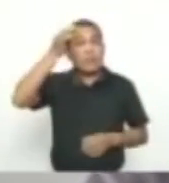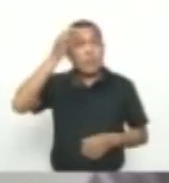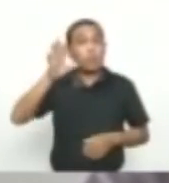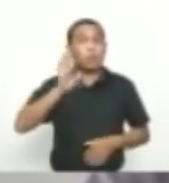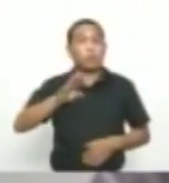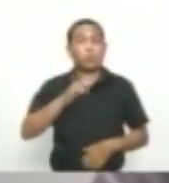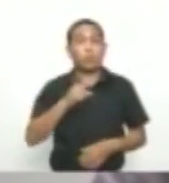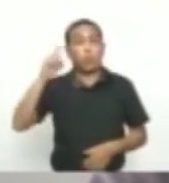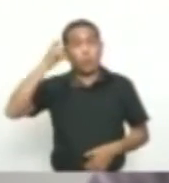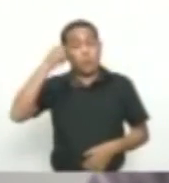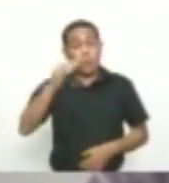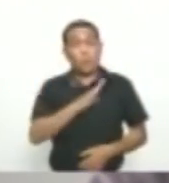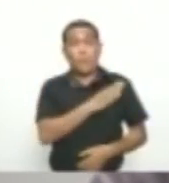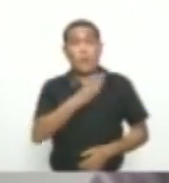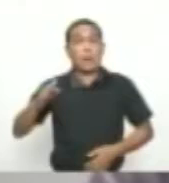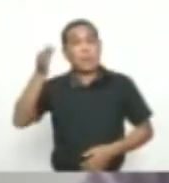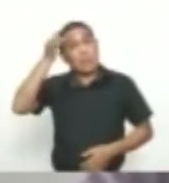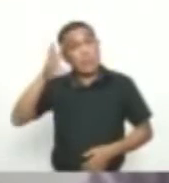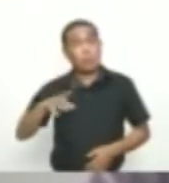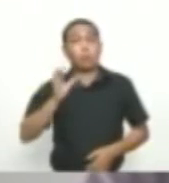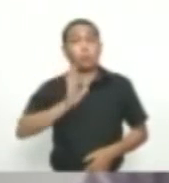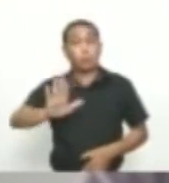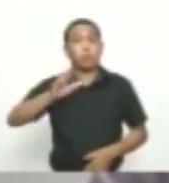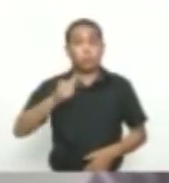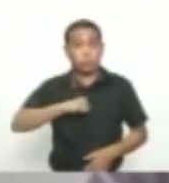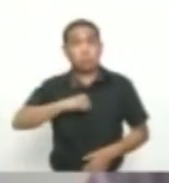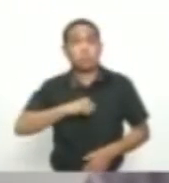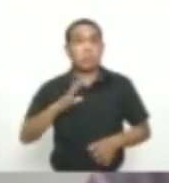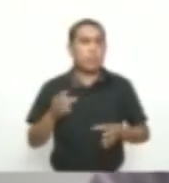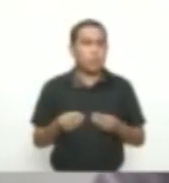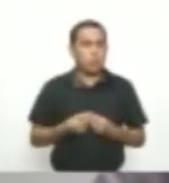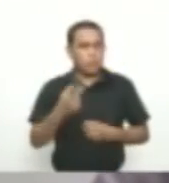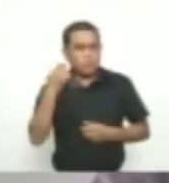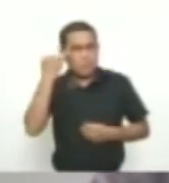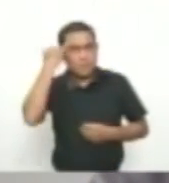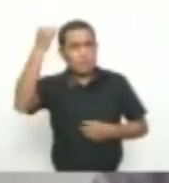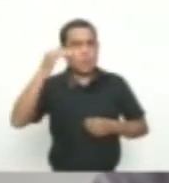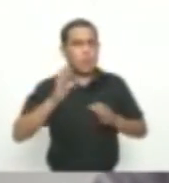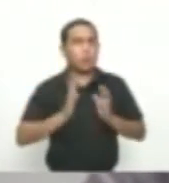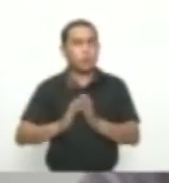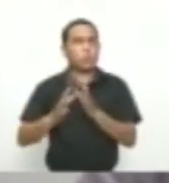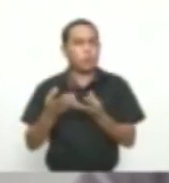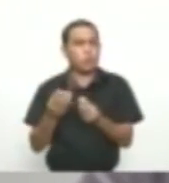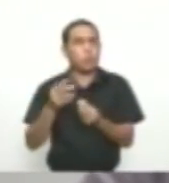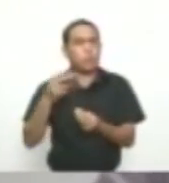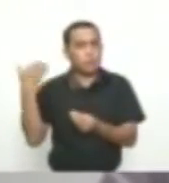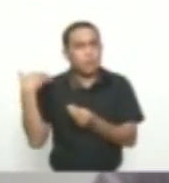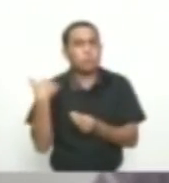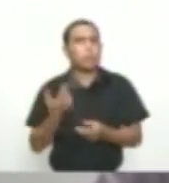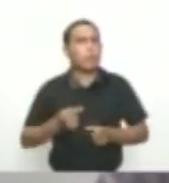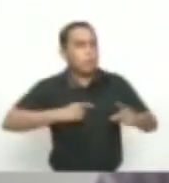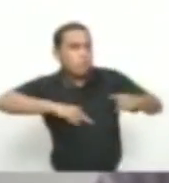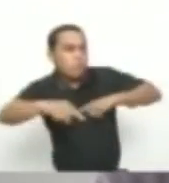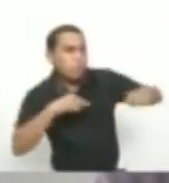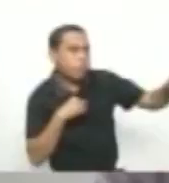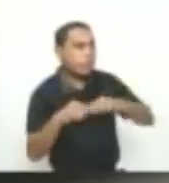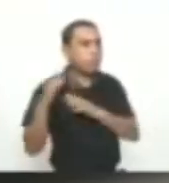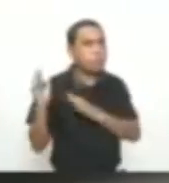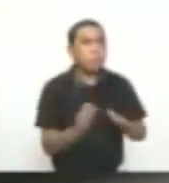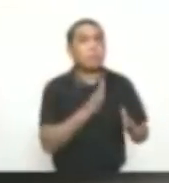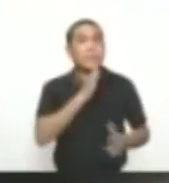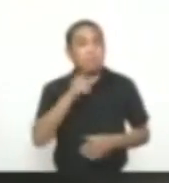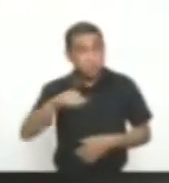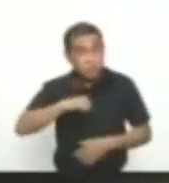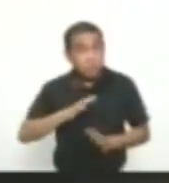Barranquilla Tiene la capacidad Administrativa Para crear Una estructura Institucional Que entre a intervenir Este proceso